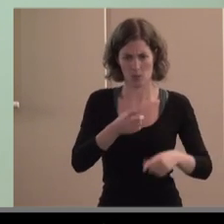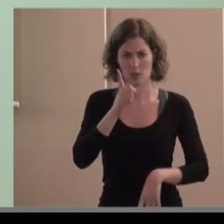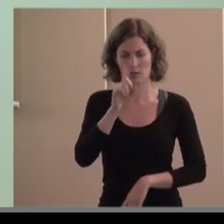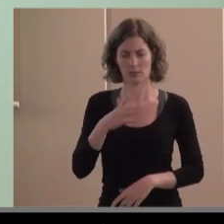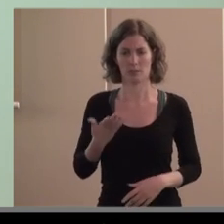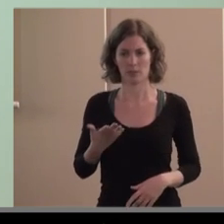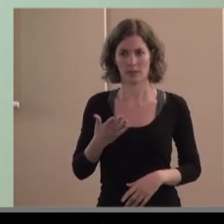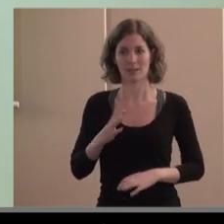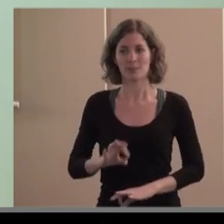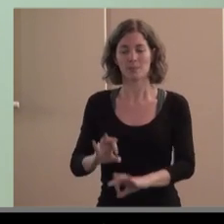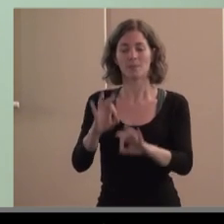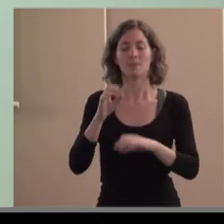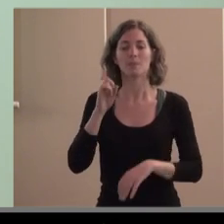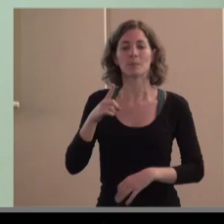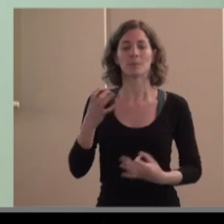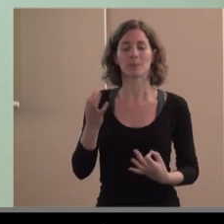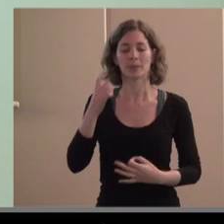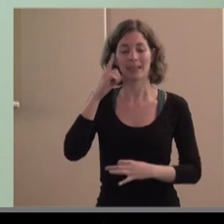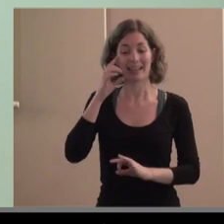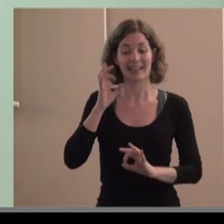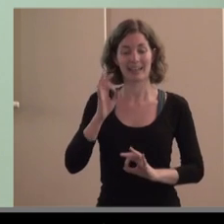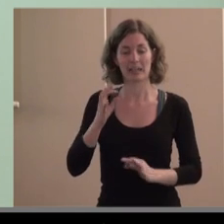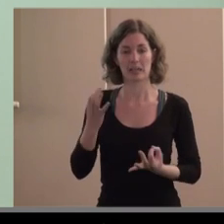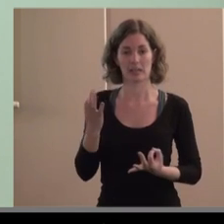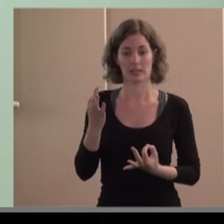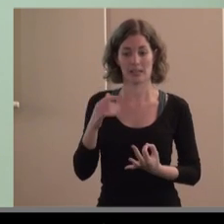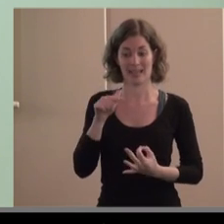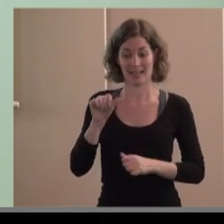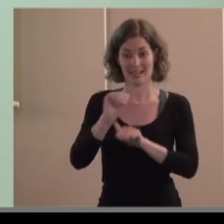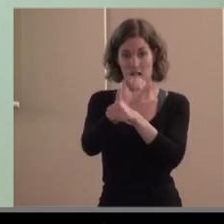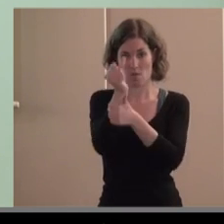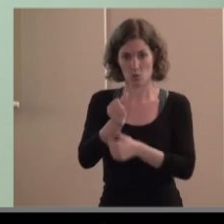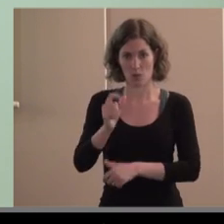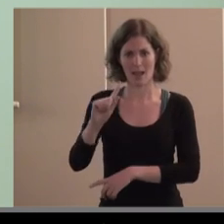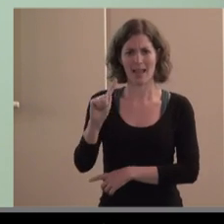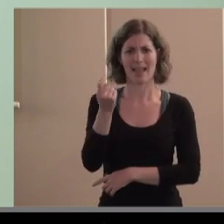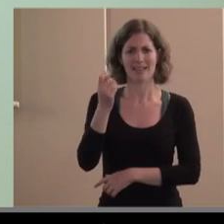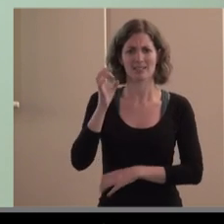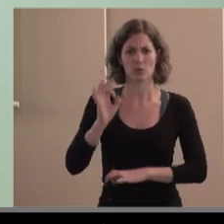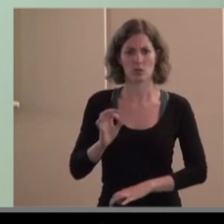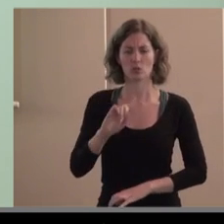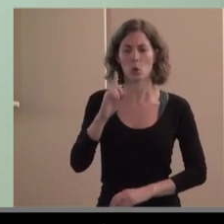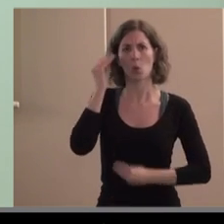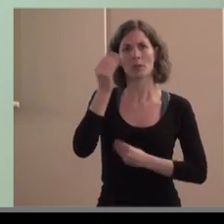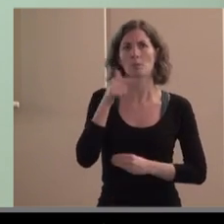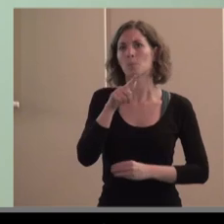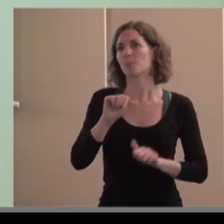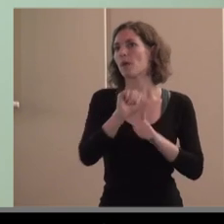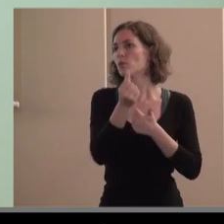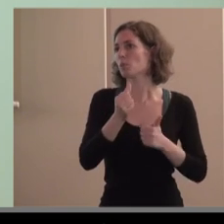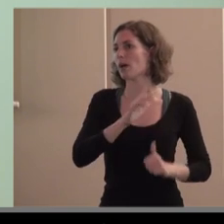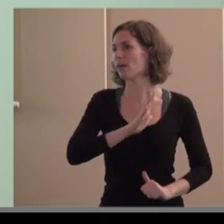y sobre todo de creer que la fórmula como tal es una fórmula de éxito y no una fórmula transitoria de hacer las cosas